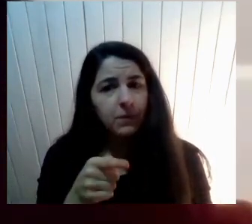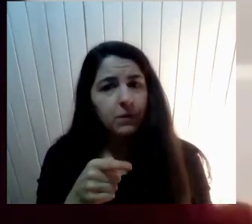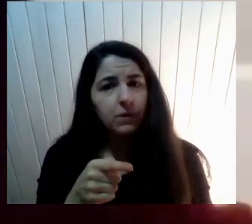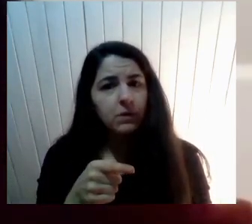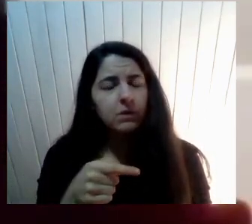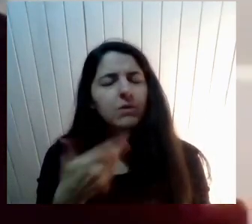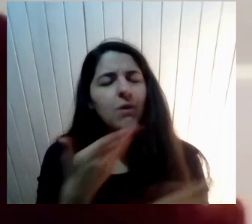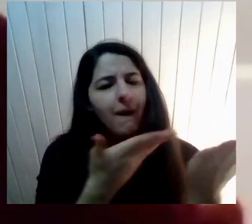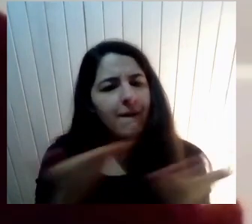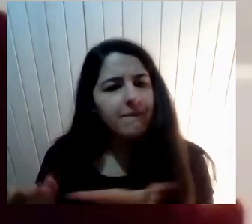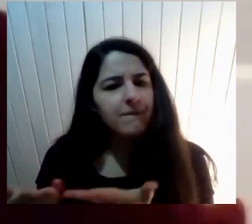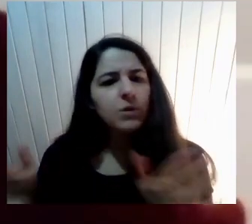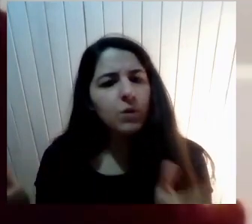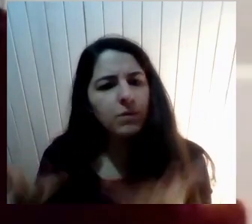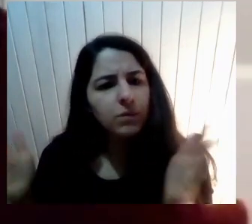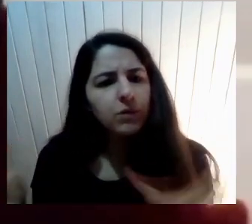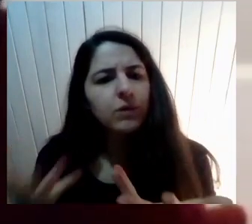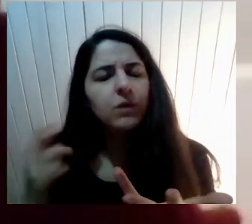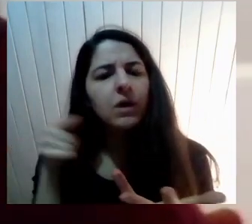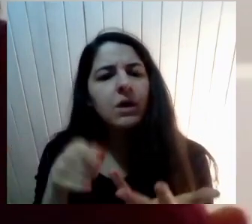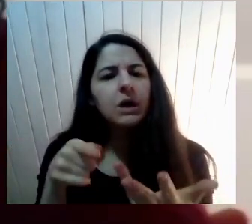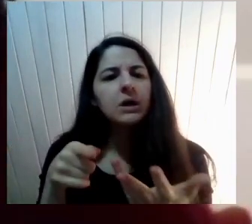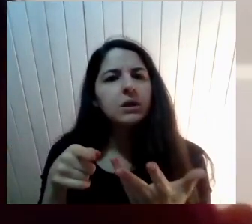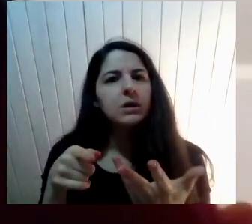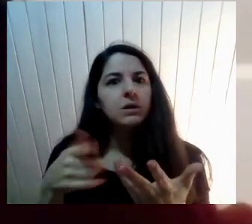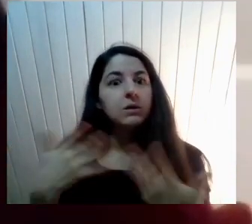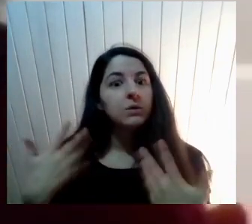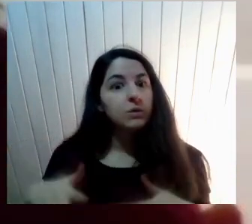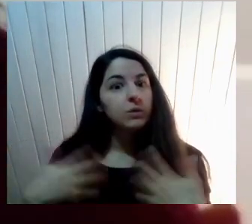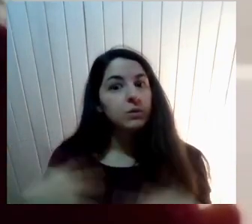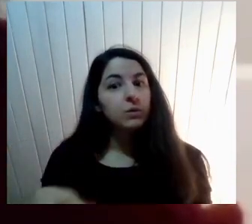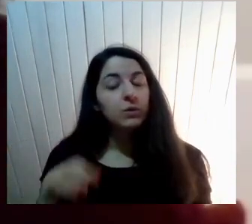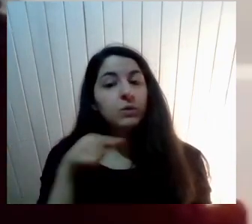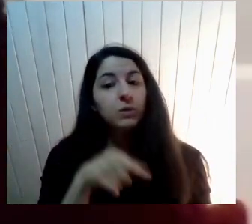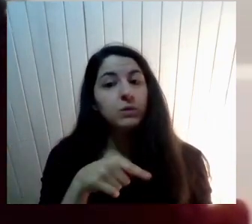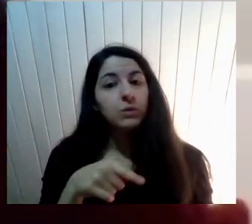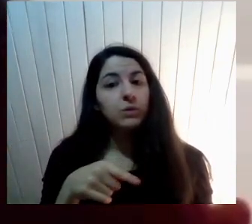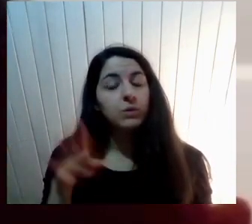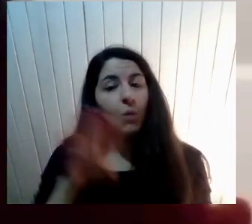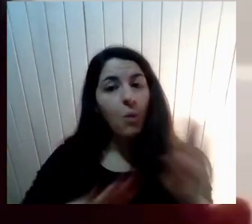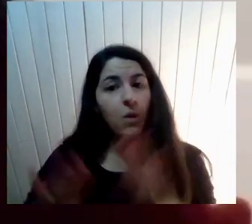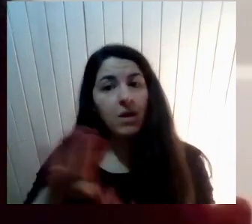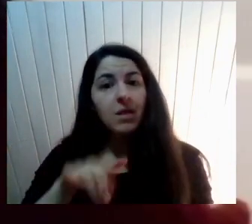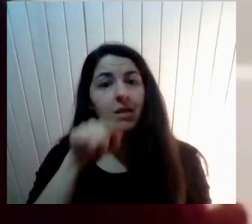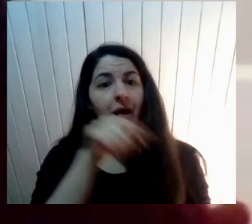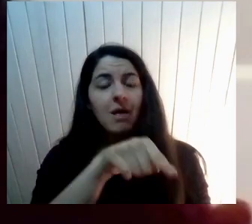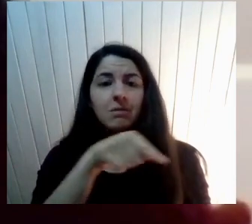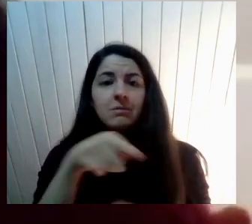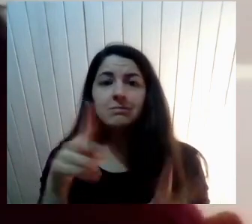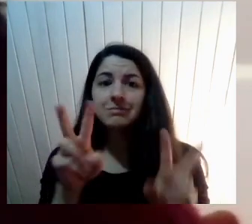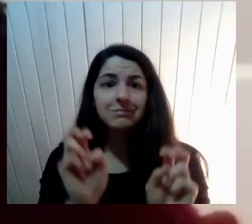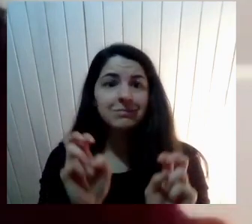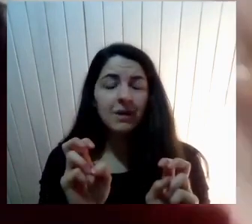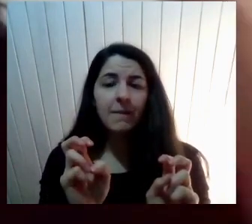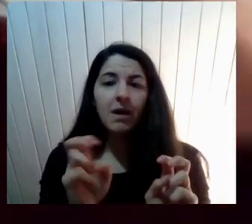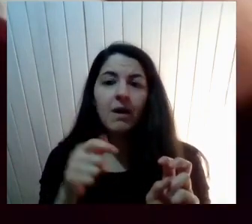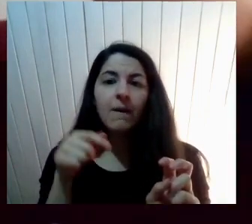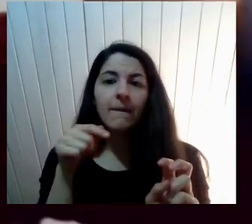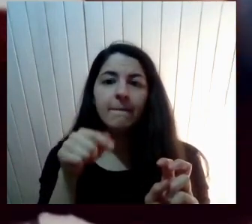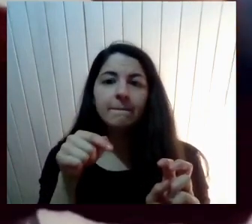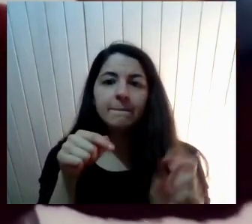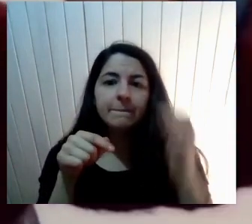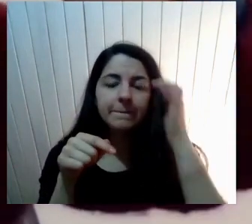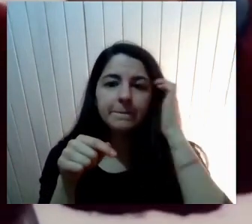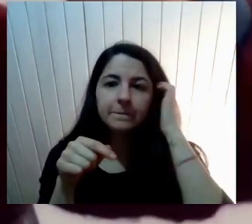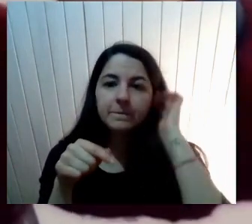provocación Una inquietud A que Chuta Superemos ese cerco Porque lo concreto Es que ahora Bueno Aparte de las